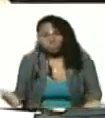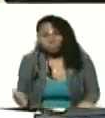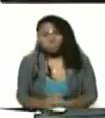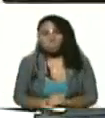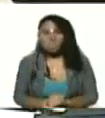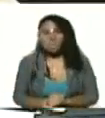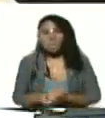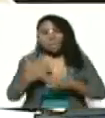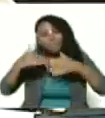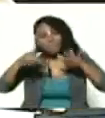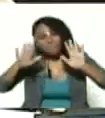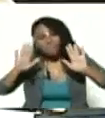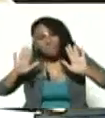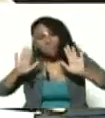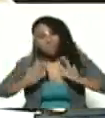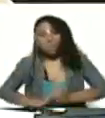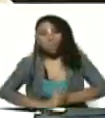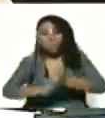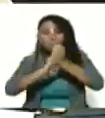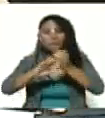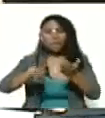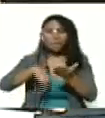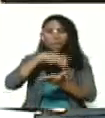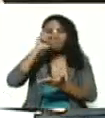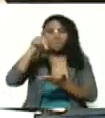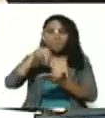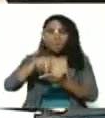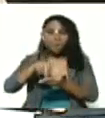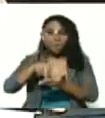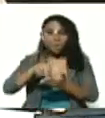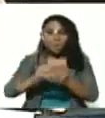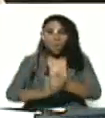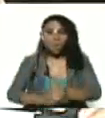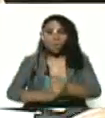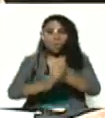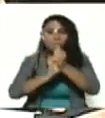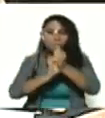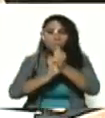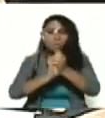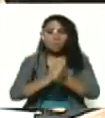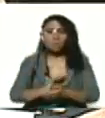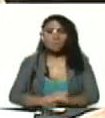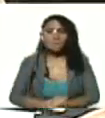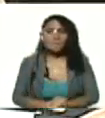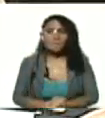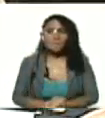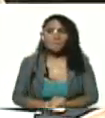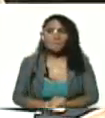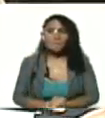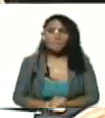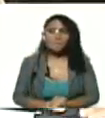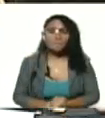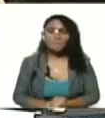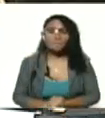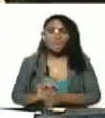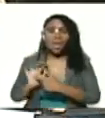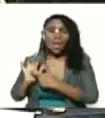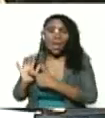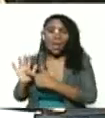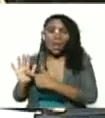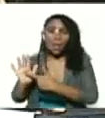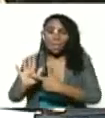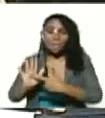mientras tanto los dirigentes nacionales los líderes dando el ejemplo